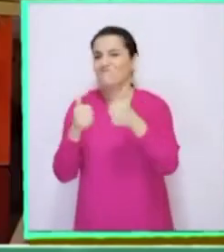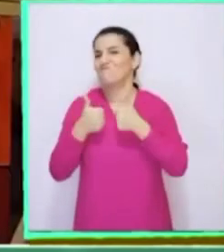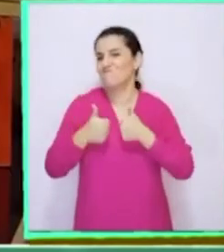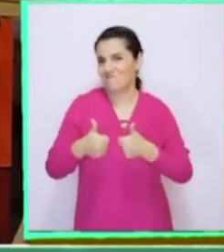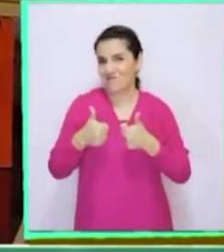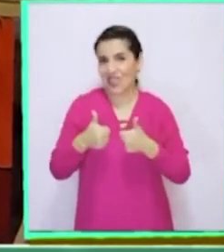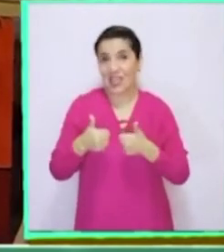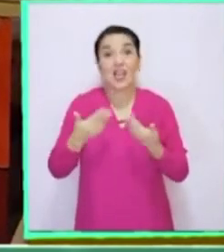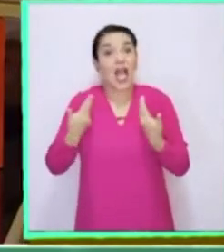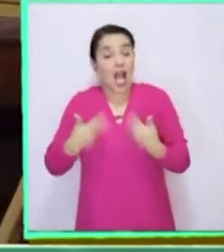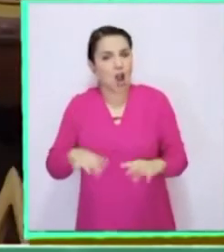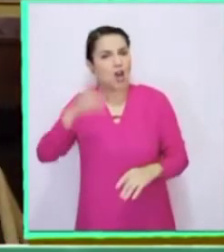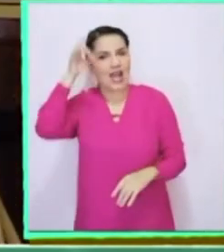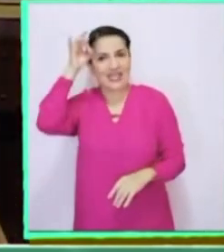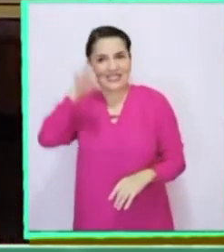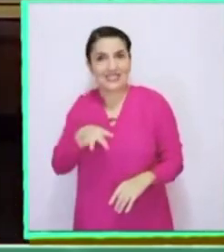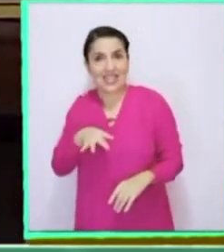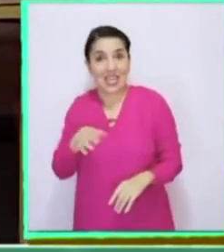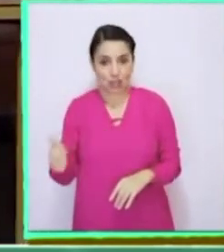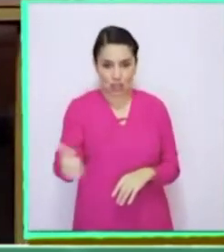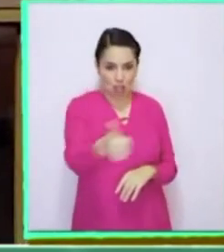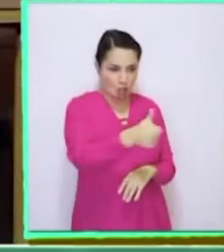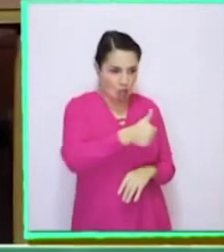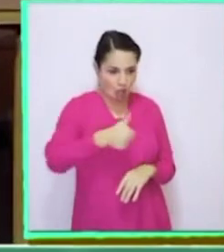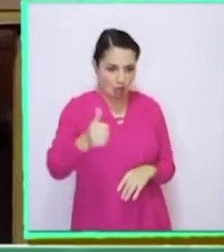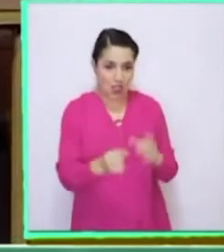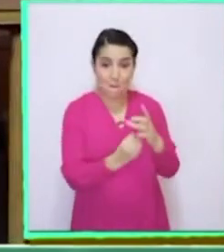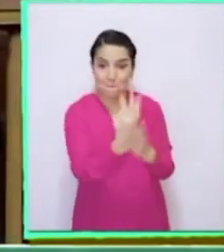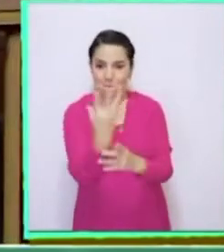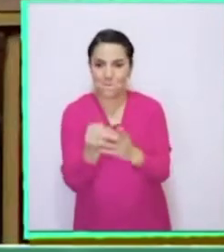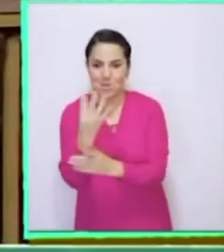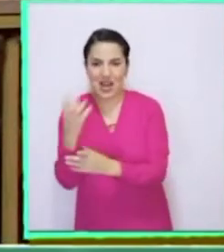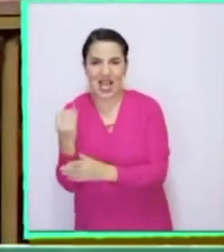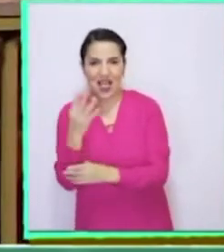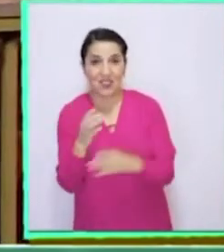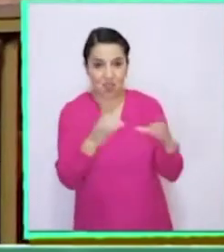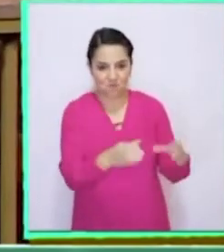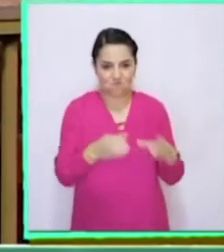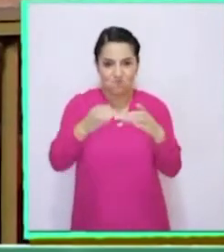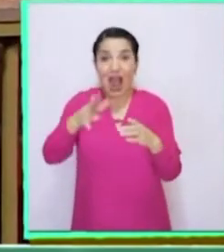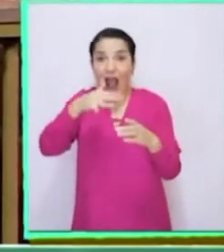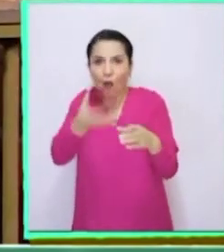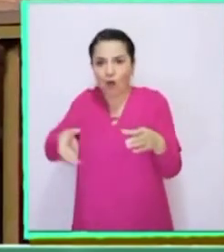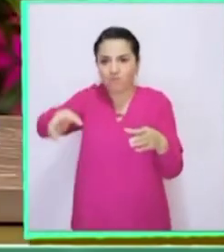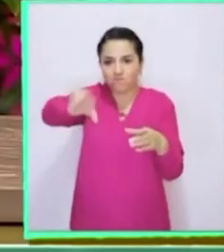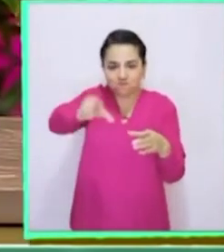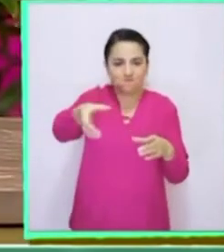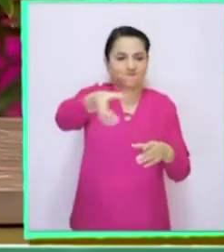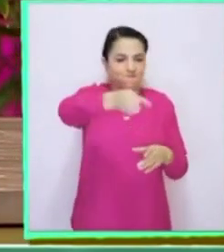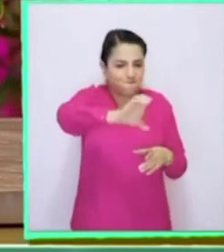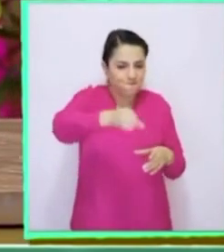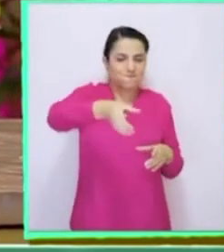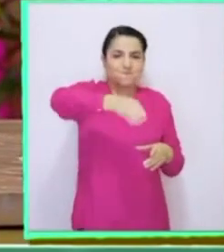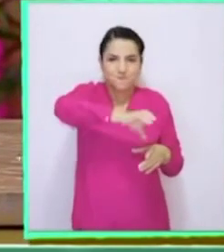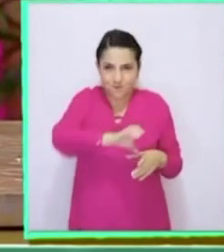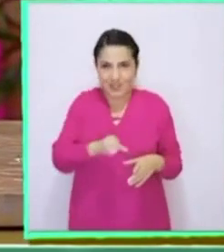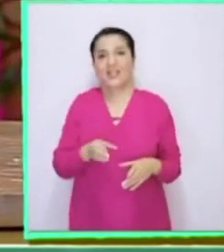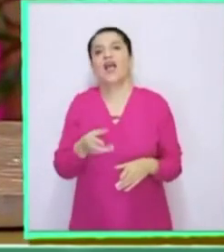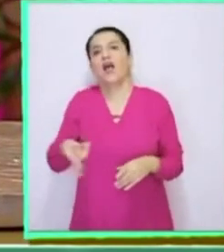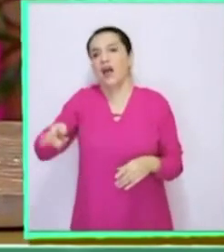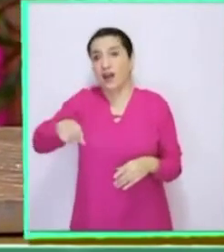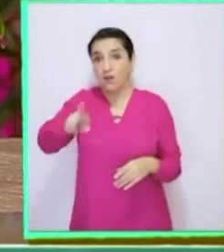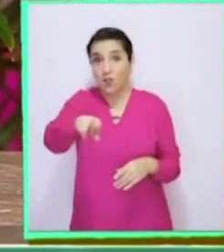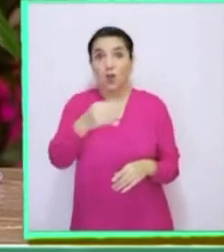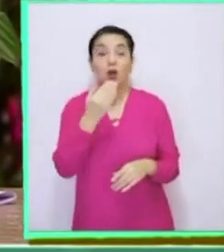bien. Así que ahora ya sé que a todas estas plantitas las voy a tener que estar regando constantemente.